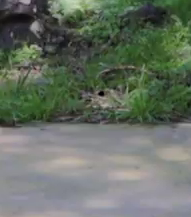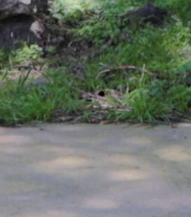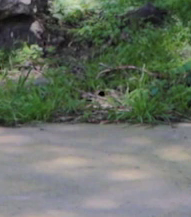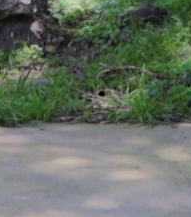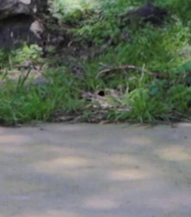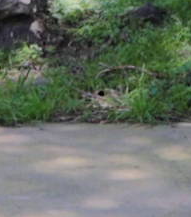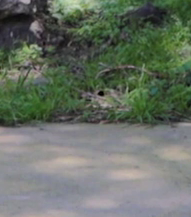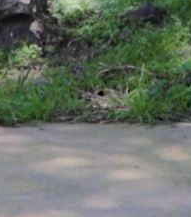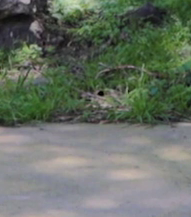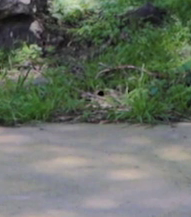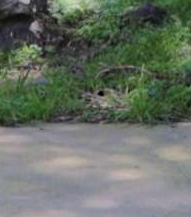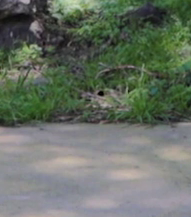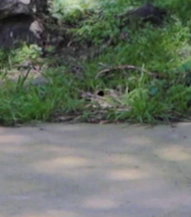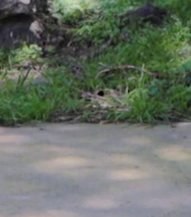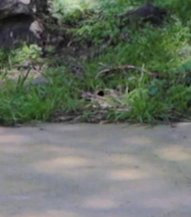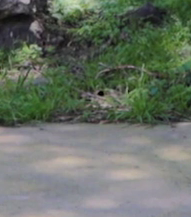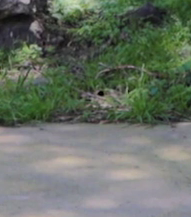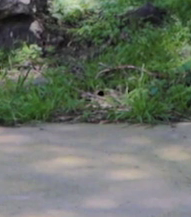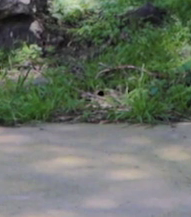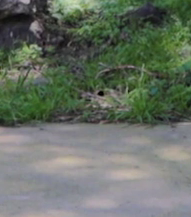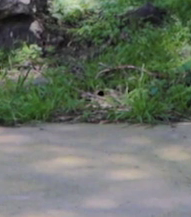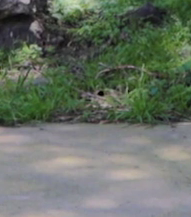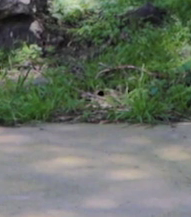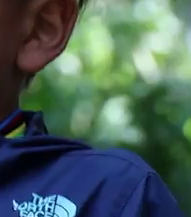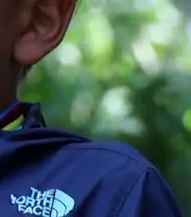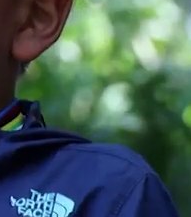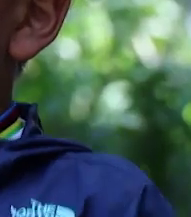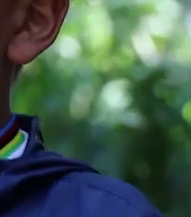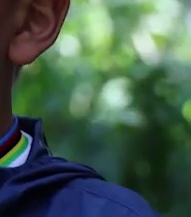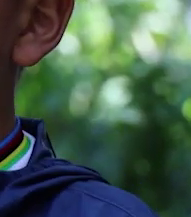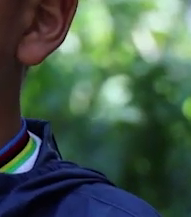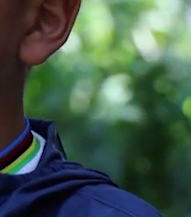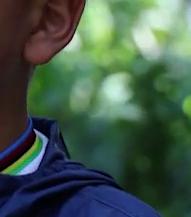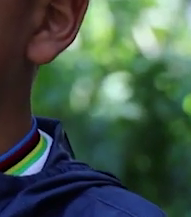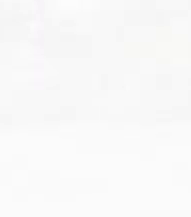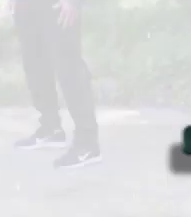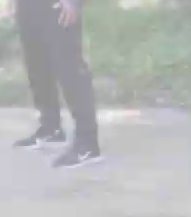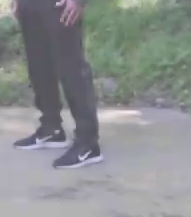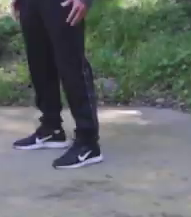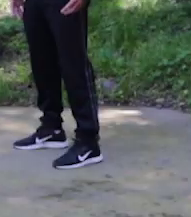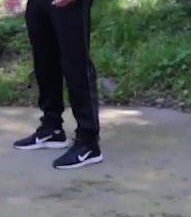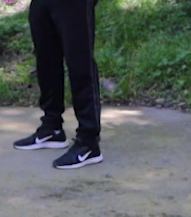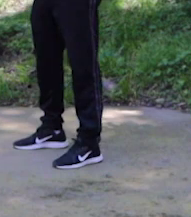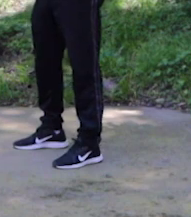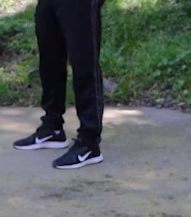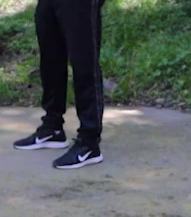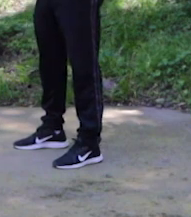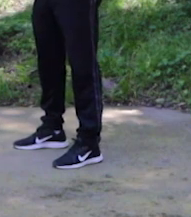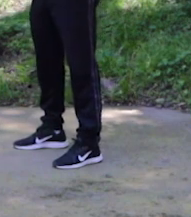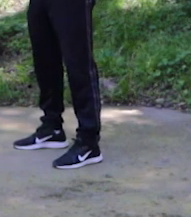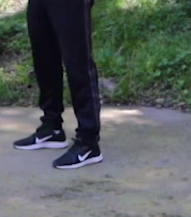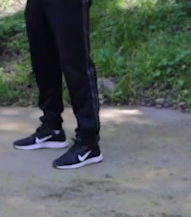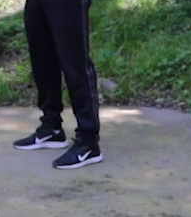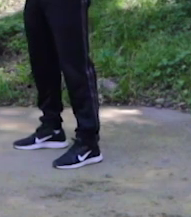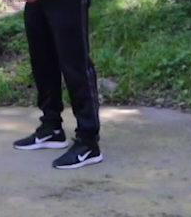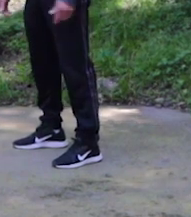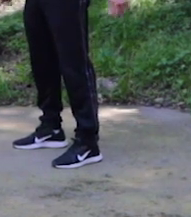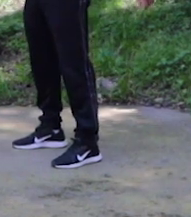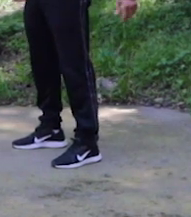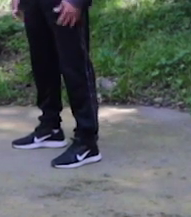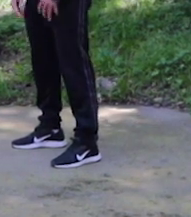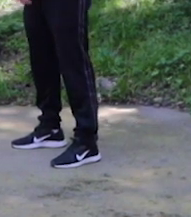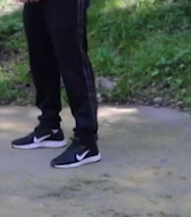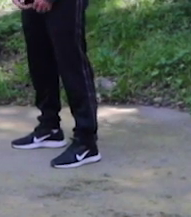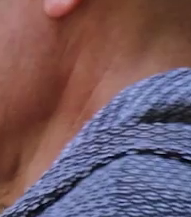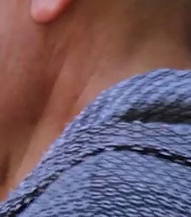brazos Para descansar Respiramos Respiramos Ahora en esta ocasión vamos a trabajar un poco